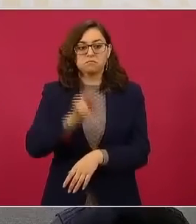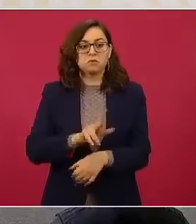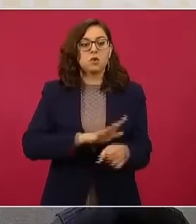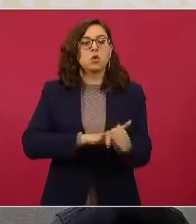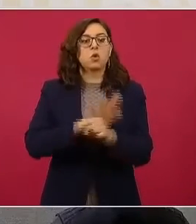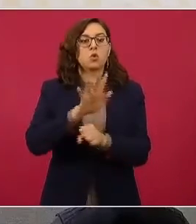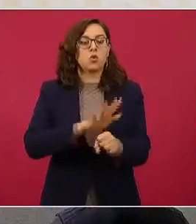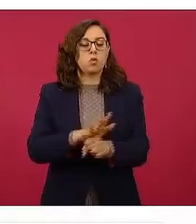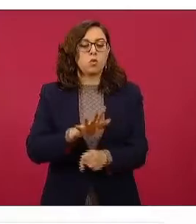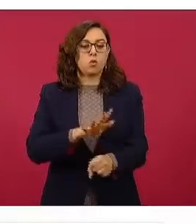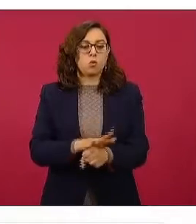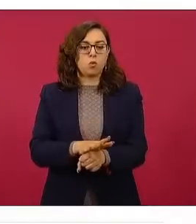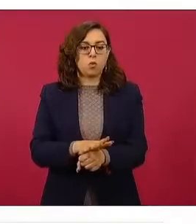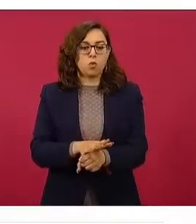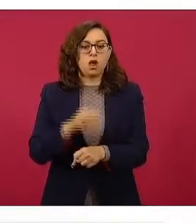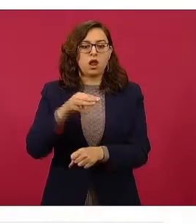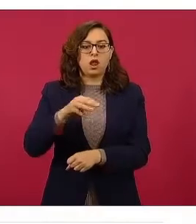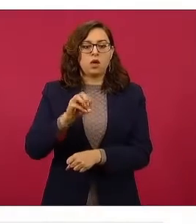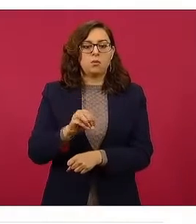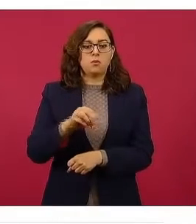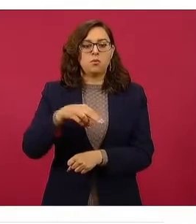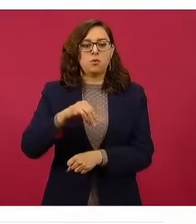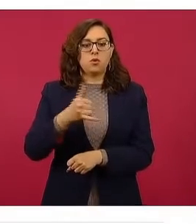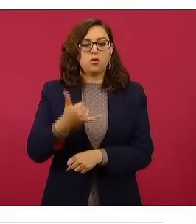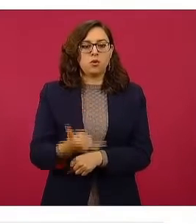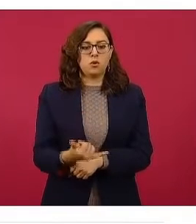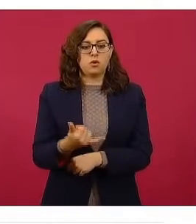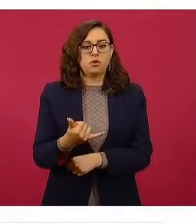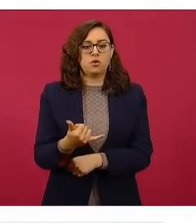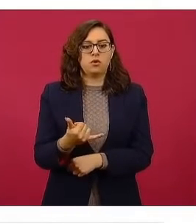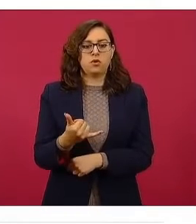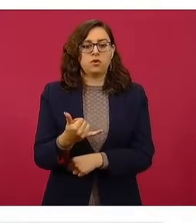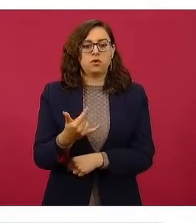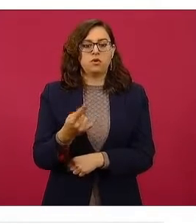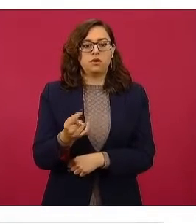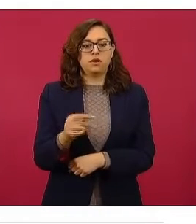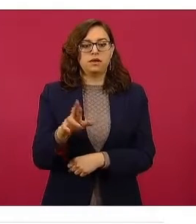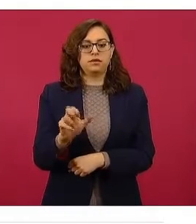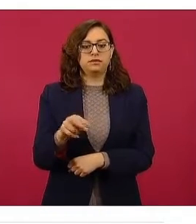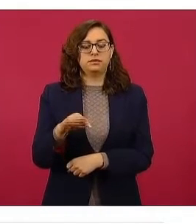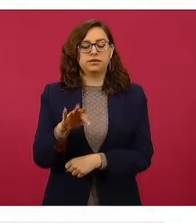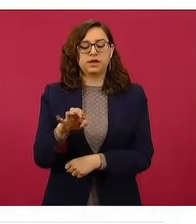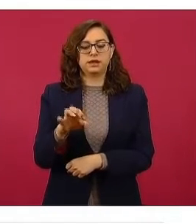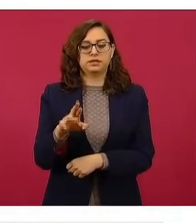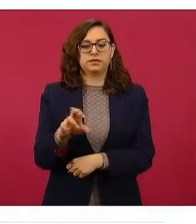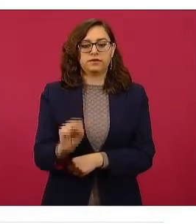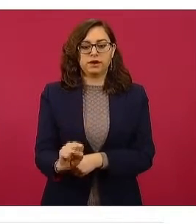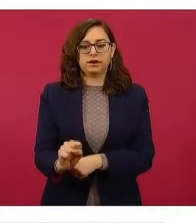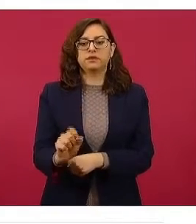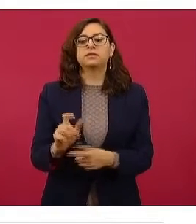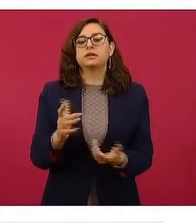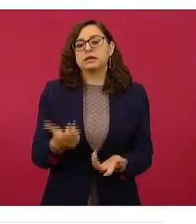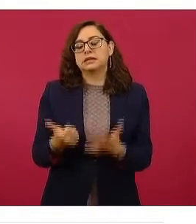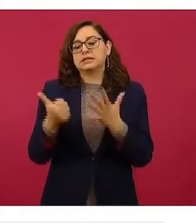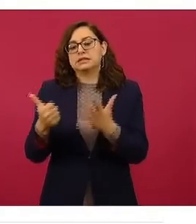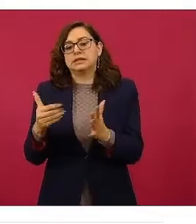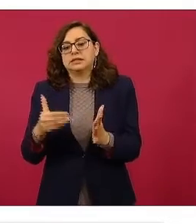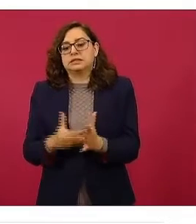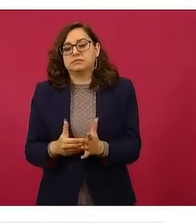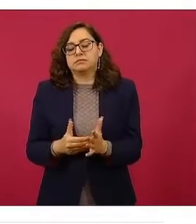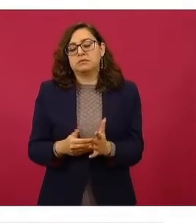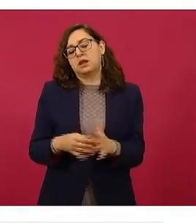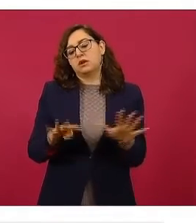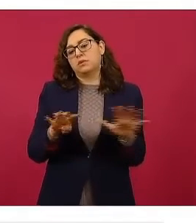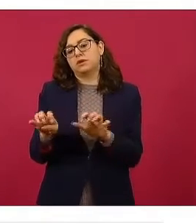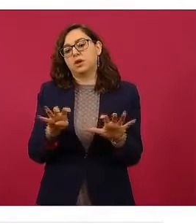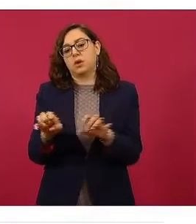Money Transfer, que dio seis mil 900 pesos con 20 centavos, porque cobra una comisión de cuatro dólares con